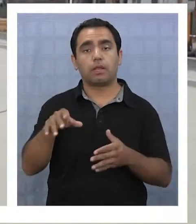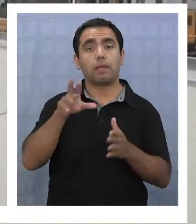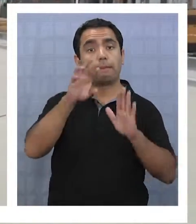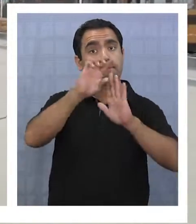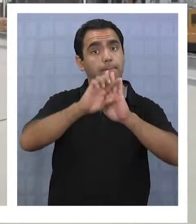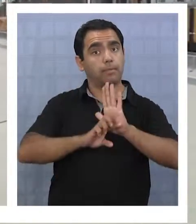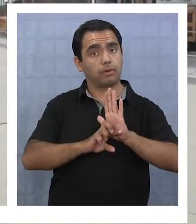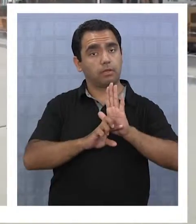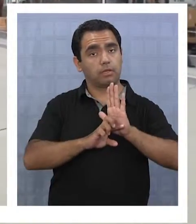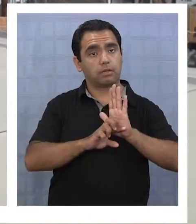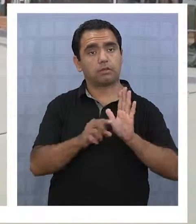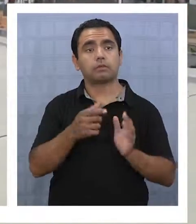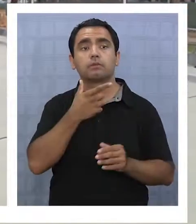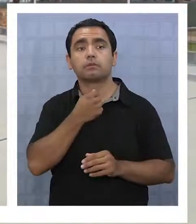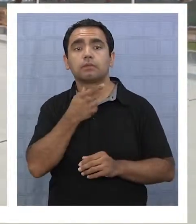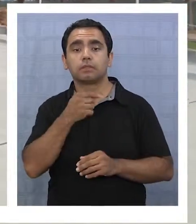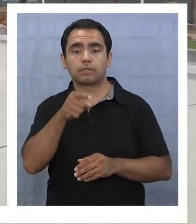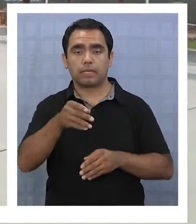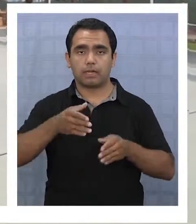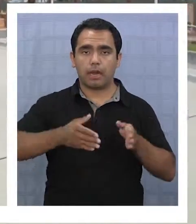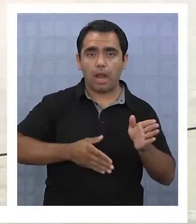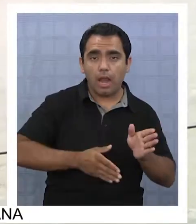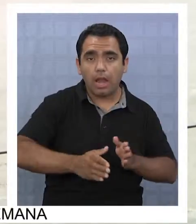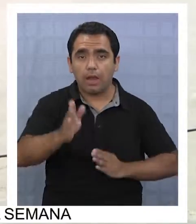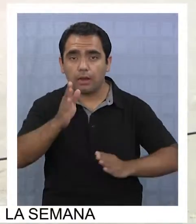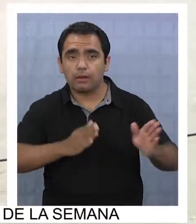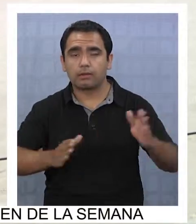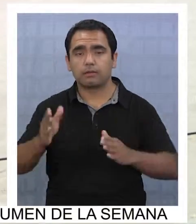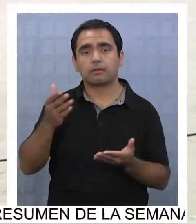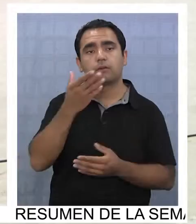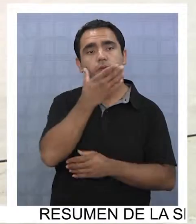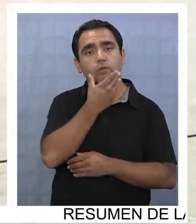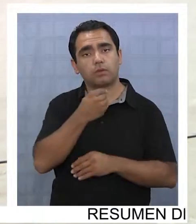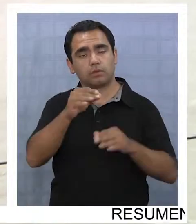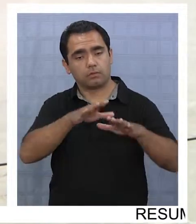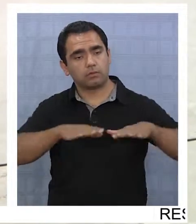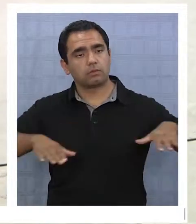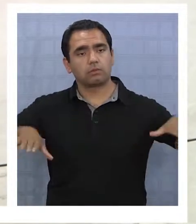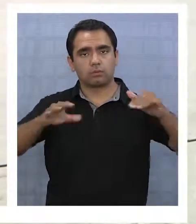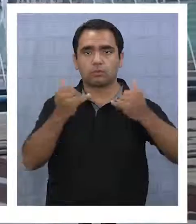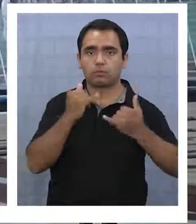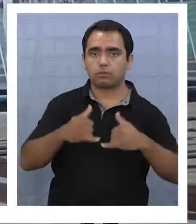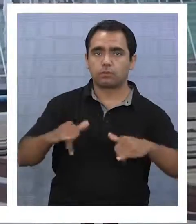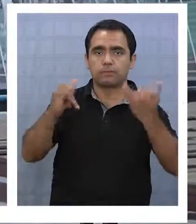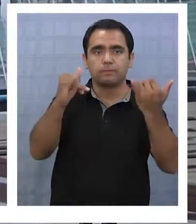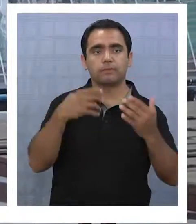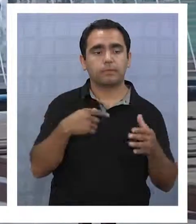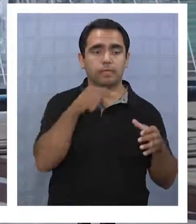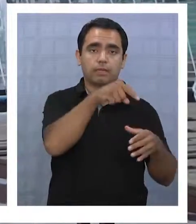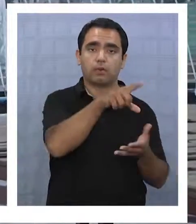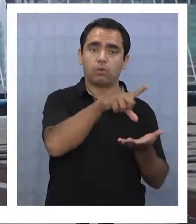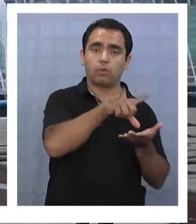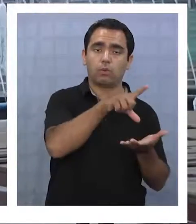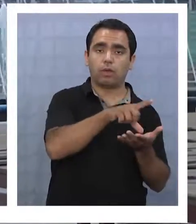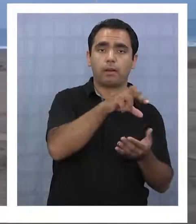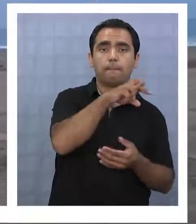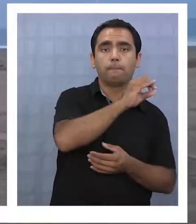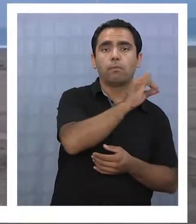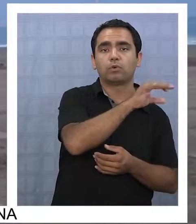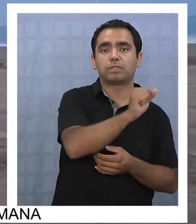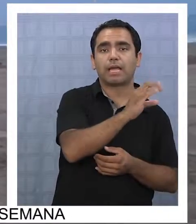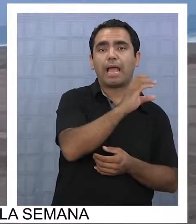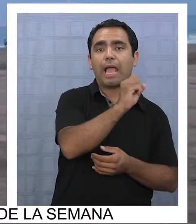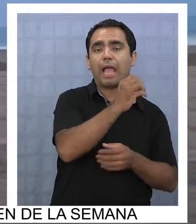El proyecto contempla habilitar la cancha de hockey y el borde costero con elementos recreativos, desde la Posa de los